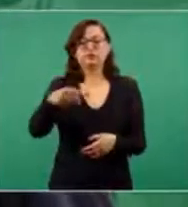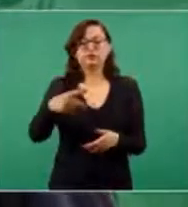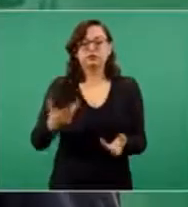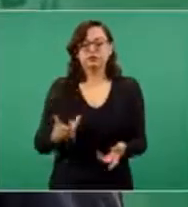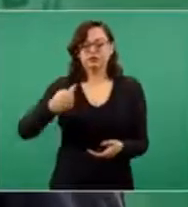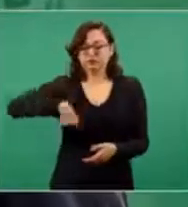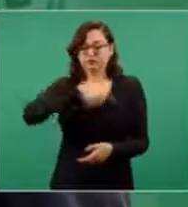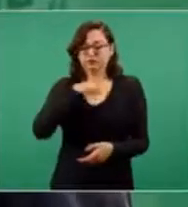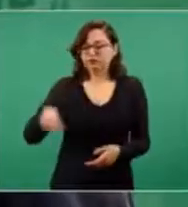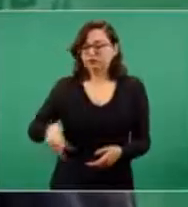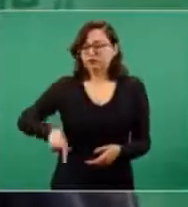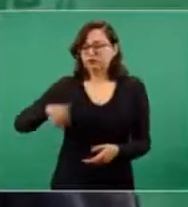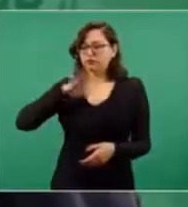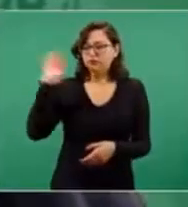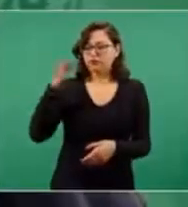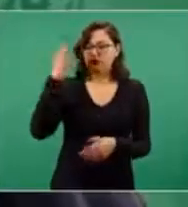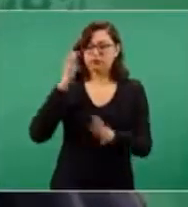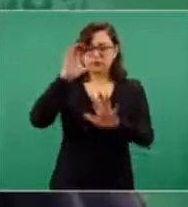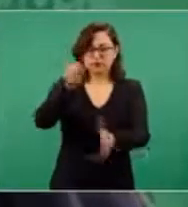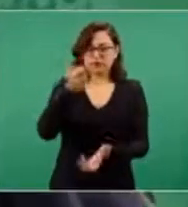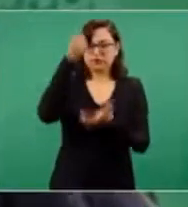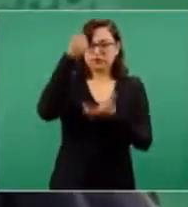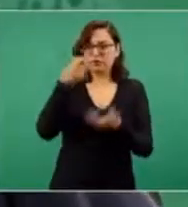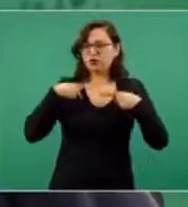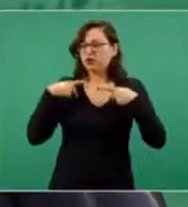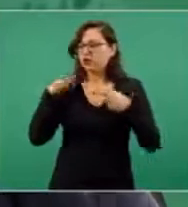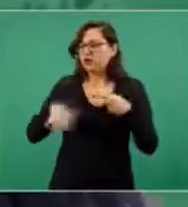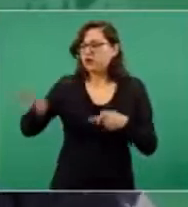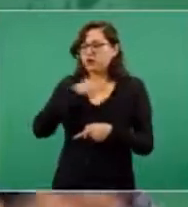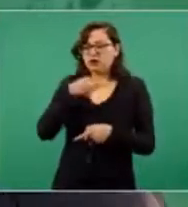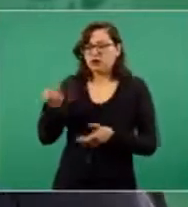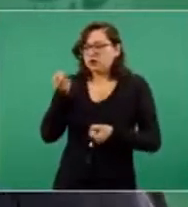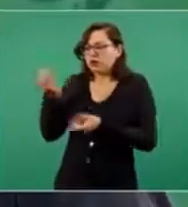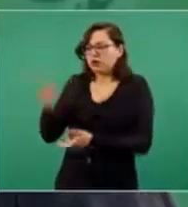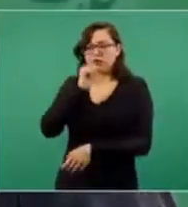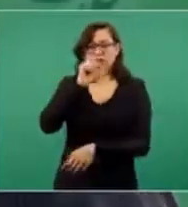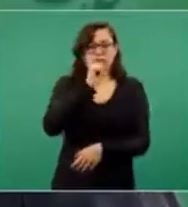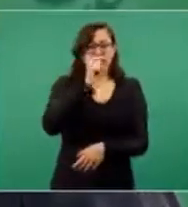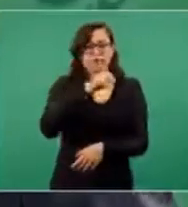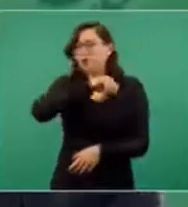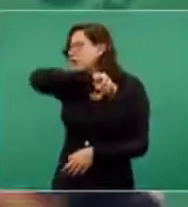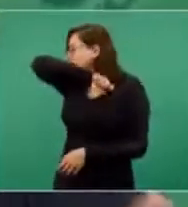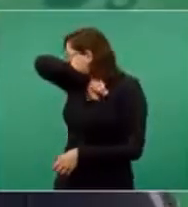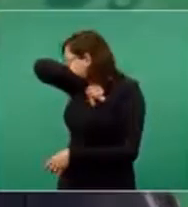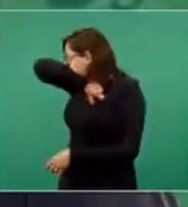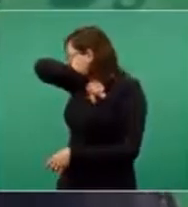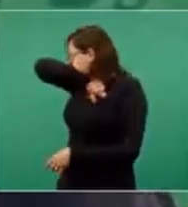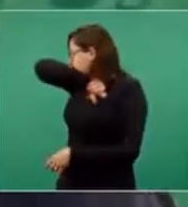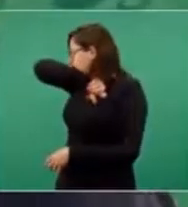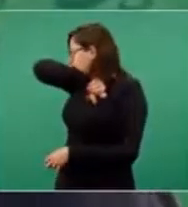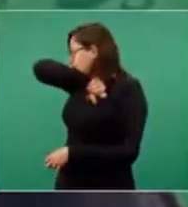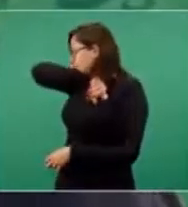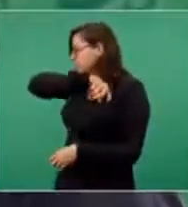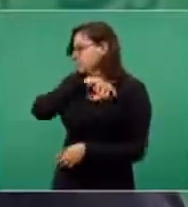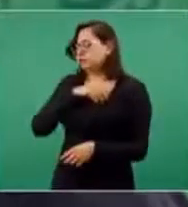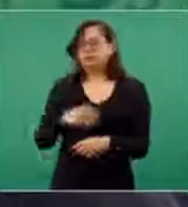presupuesto en beneficio de los pobres. Ese es todo el plan, nos quieren quitar el presupuesto